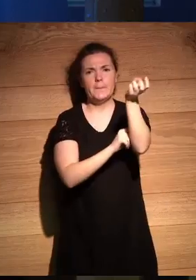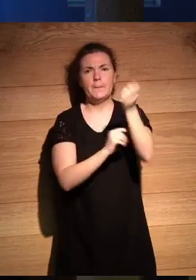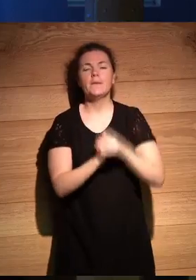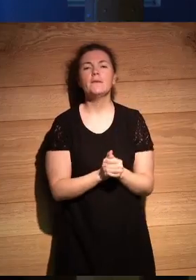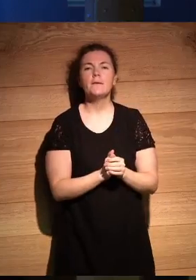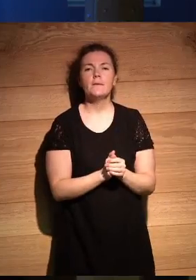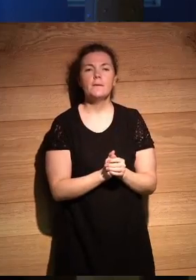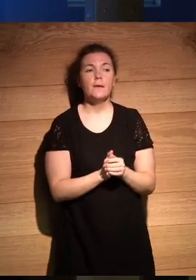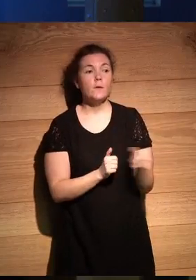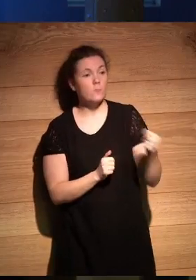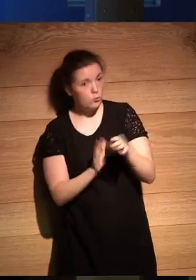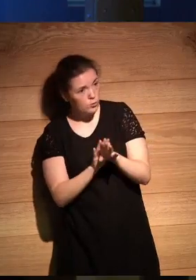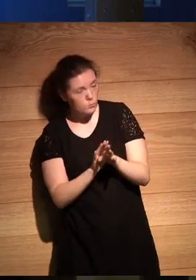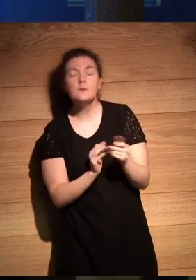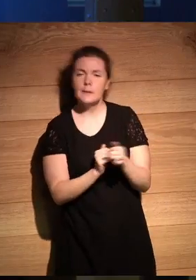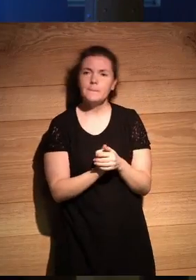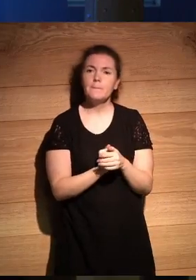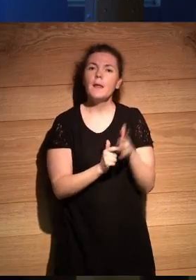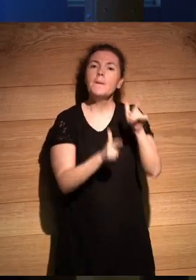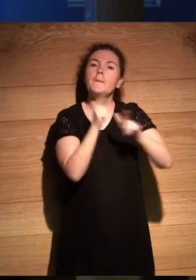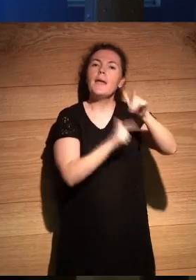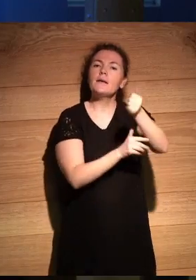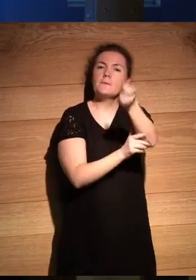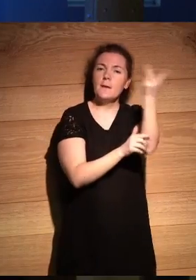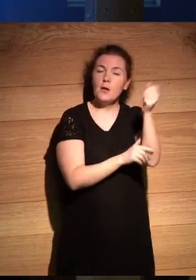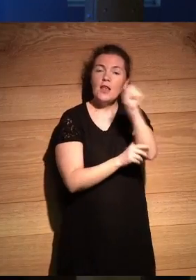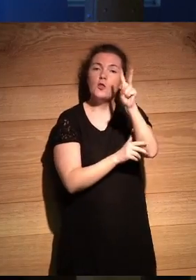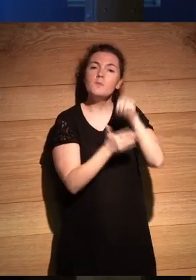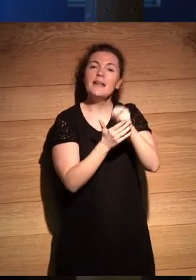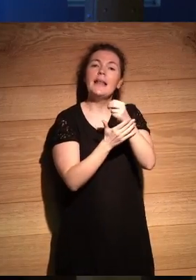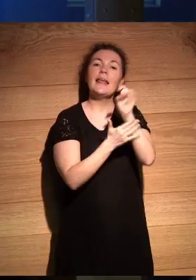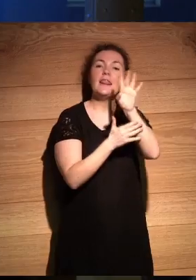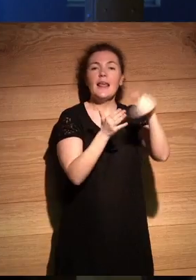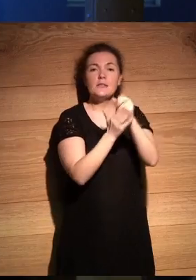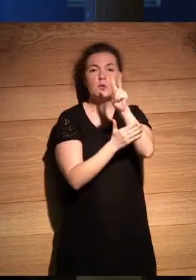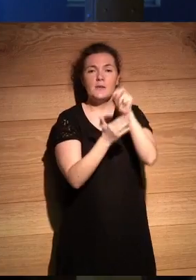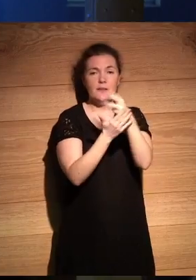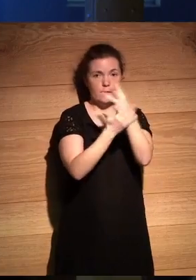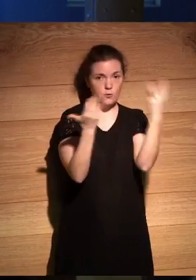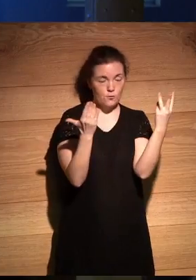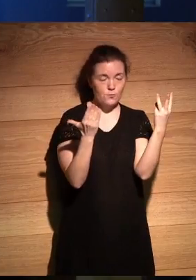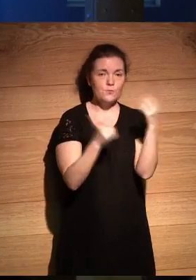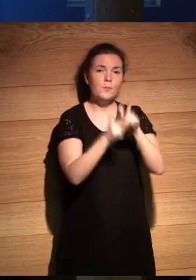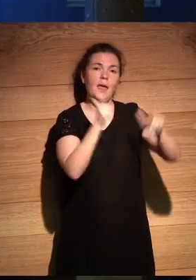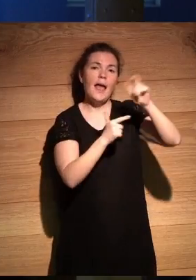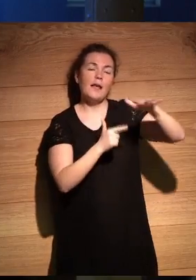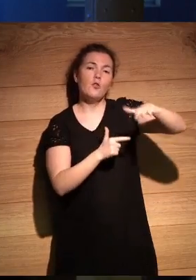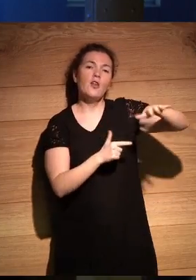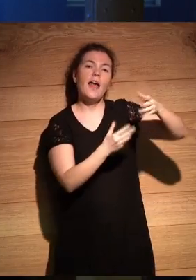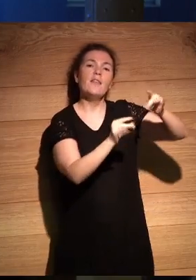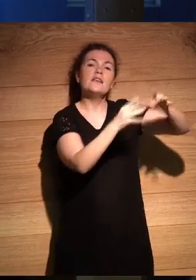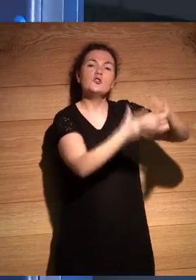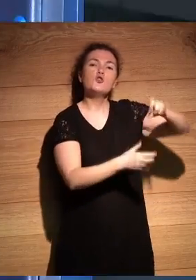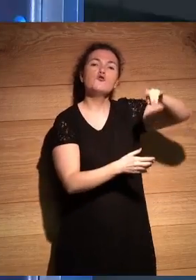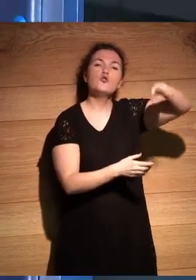¿Van Pati? Sí, son varios viajes. Entre 2015 y 2018 hicimos varios viajes a Sonora en los